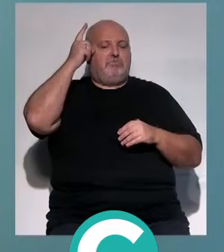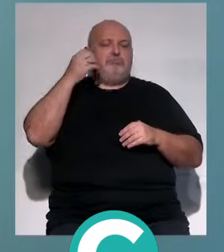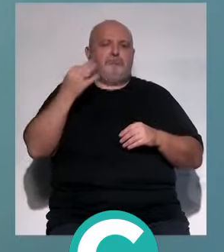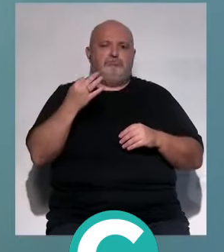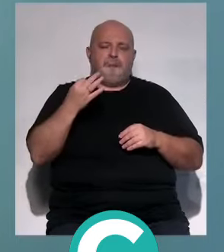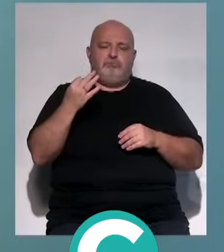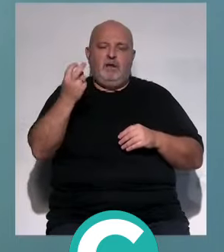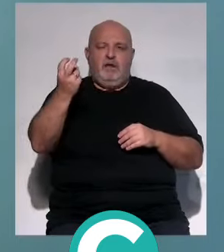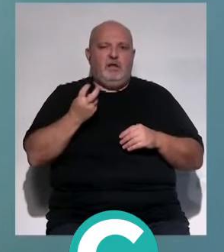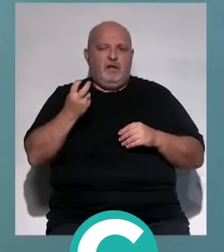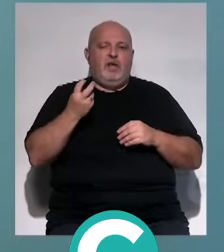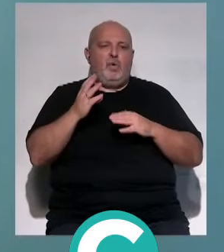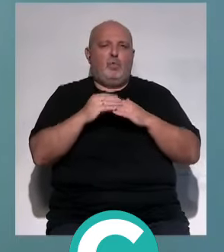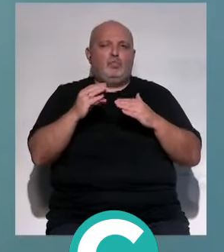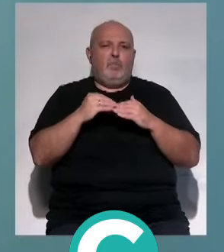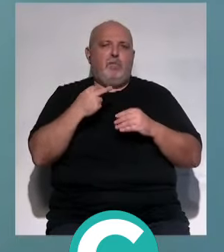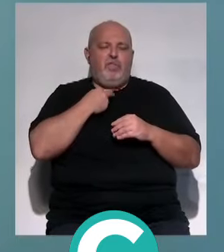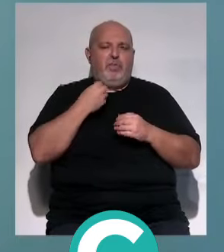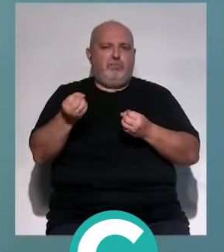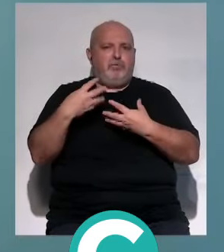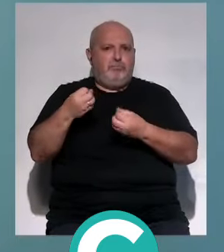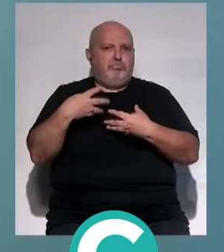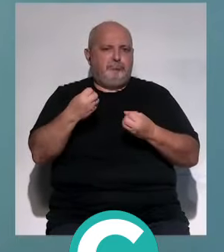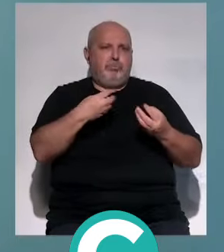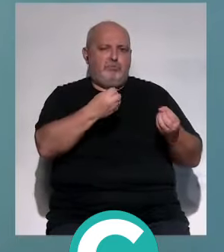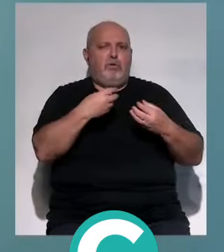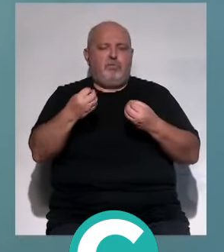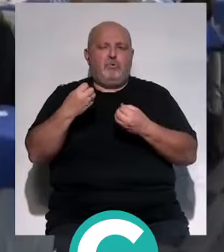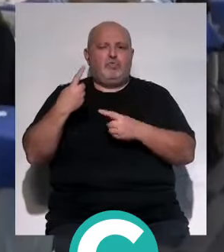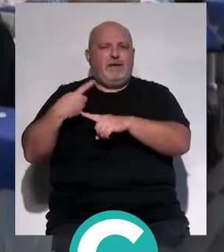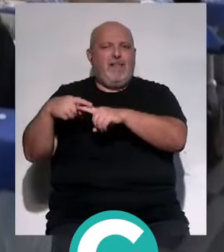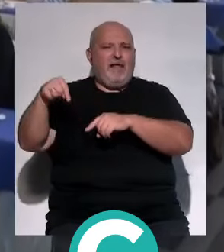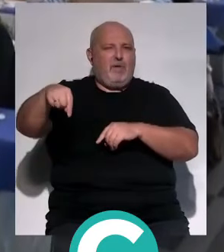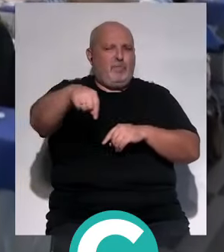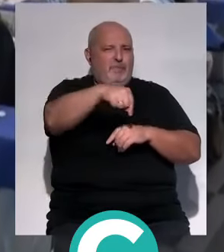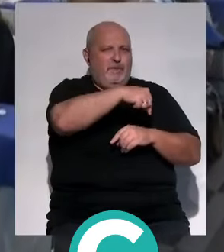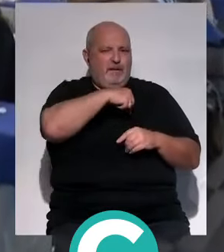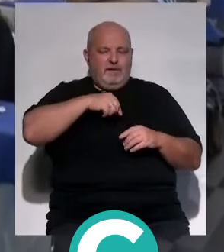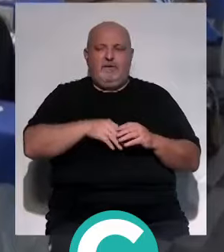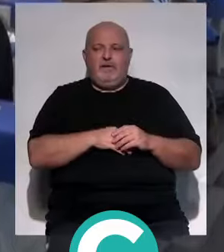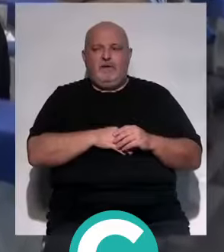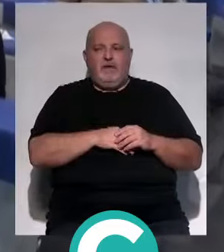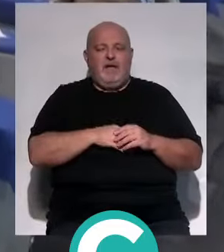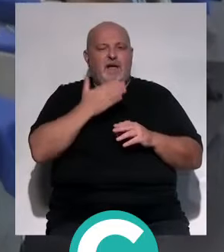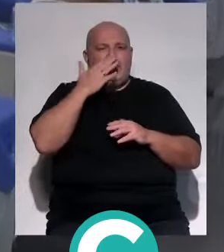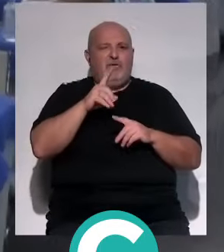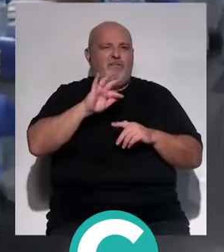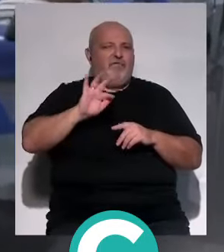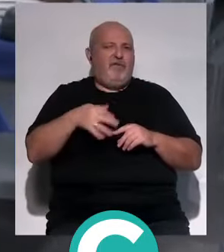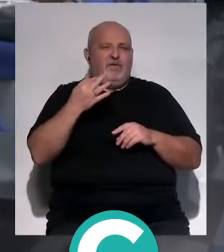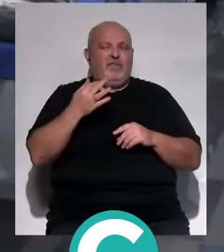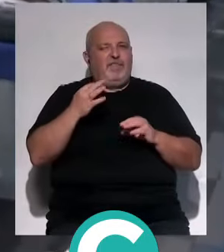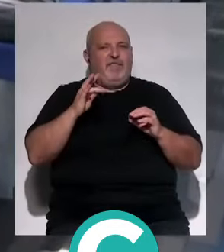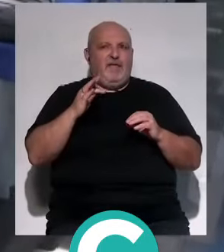es fundamental integrar la voz del paciente y abandonar la actitud paternalista